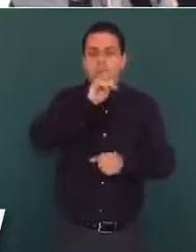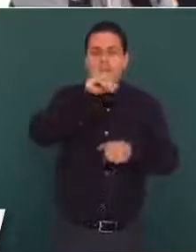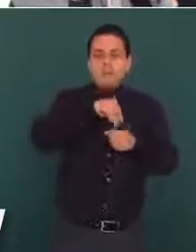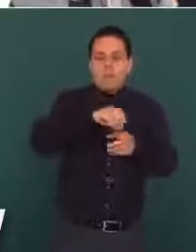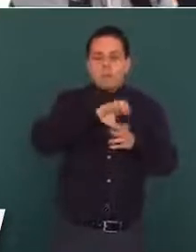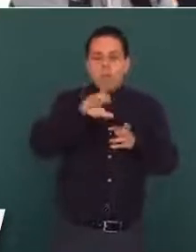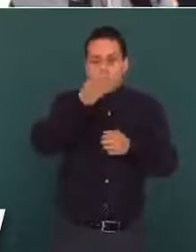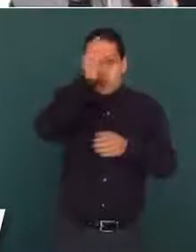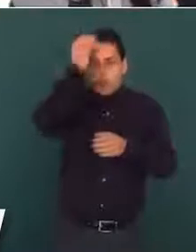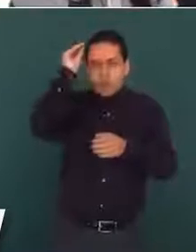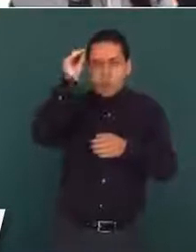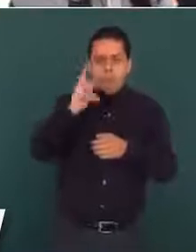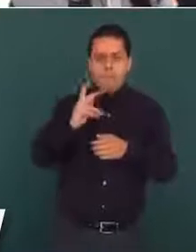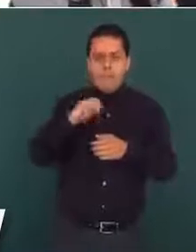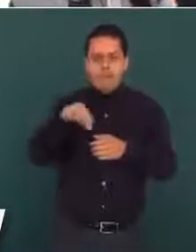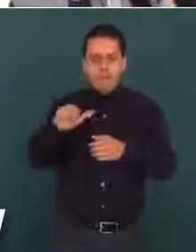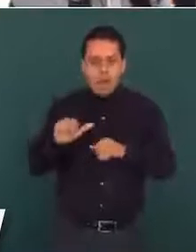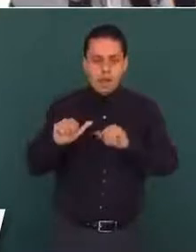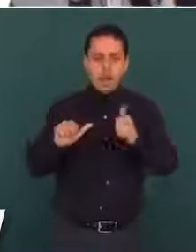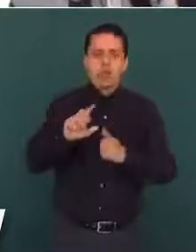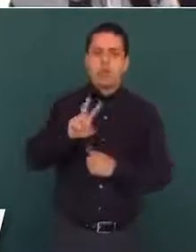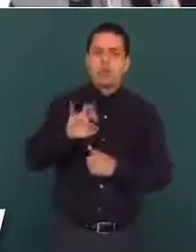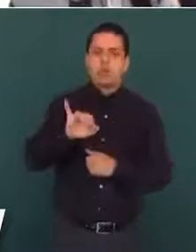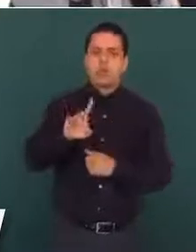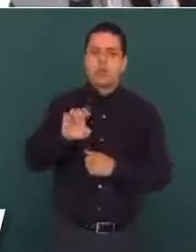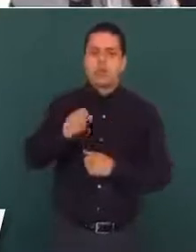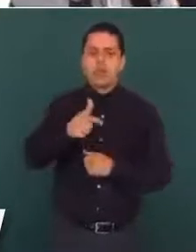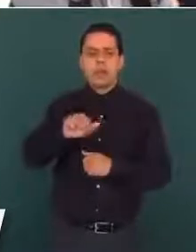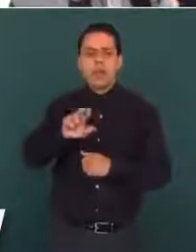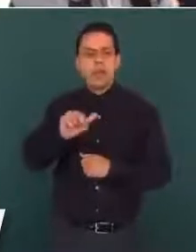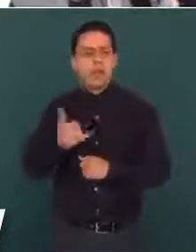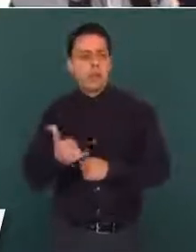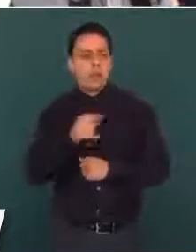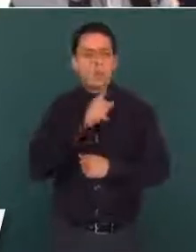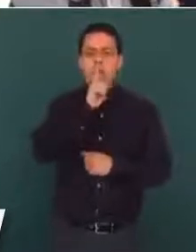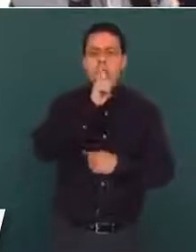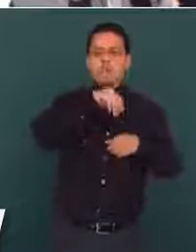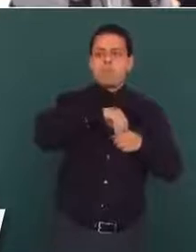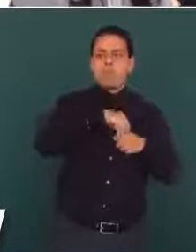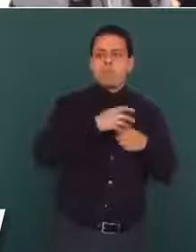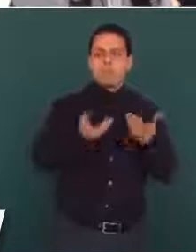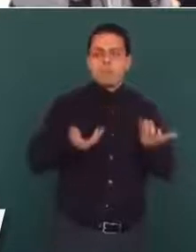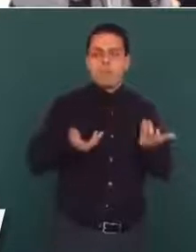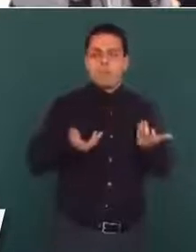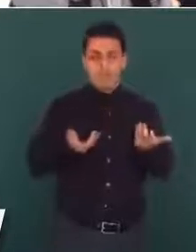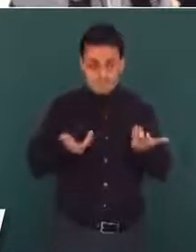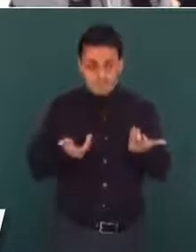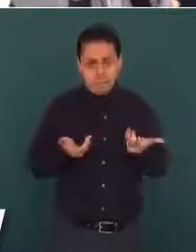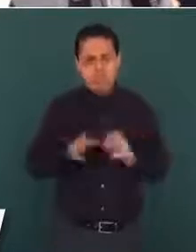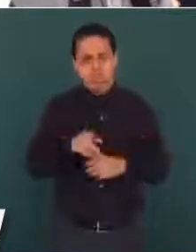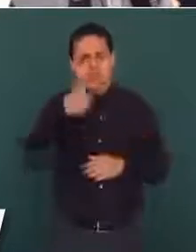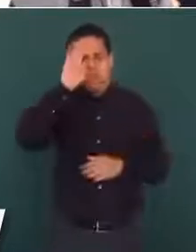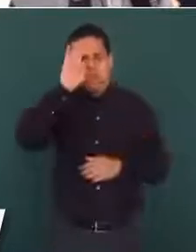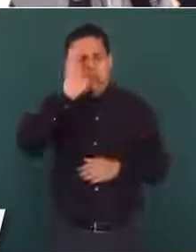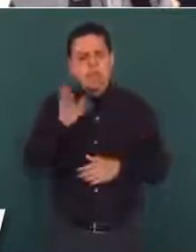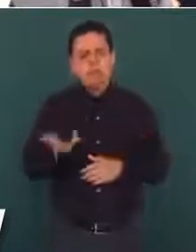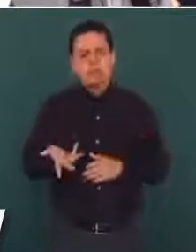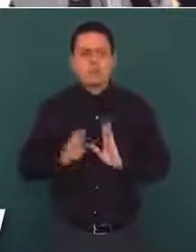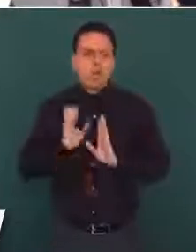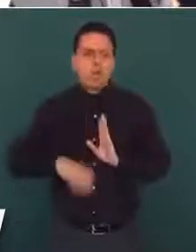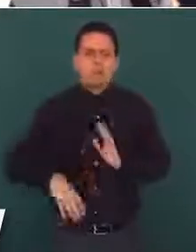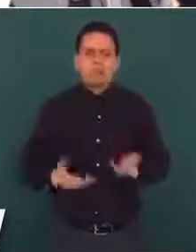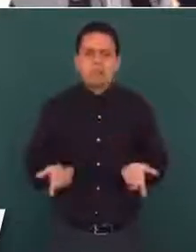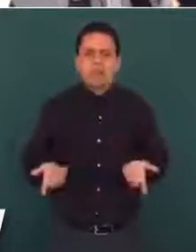Nieto y Videgaray. ¿Usted considera que con esto también se puede afectar la honorabilidad de algunos que